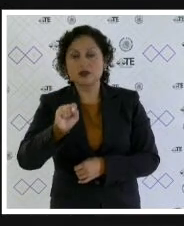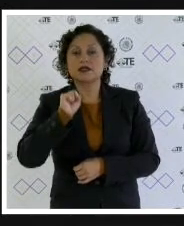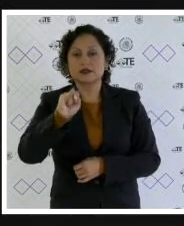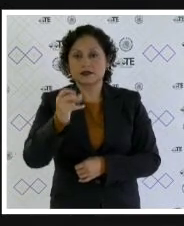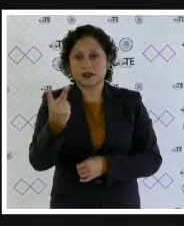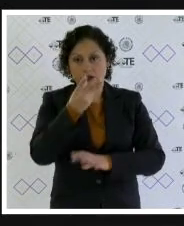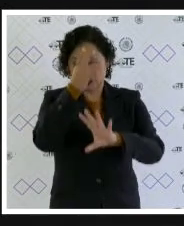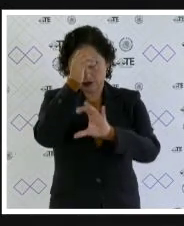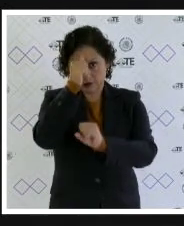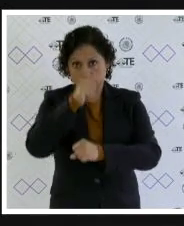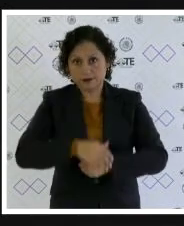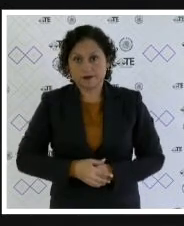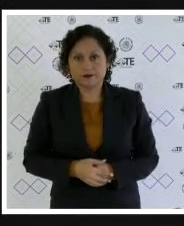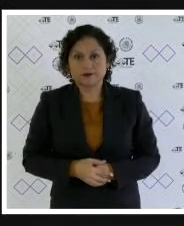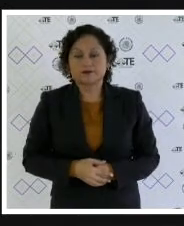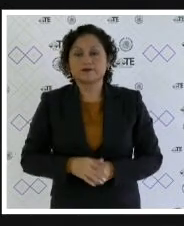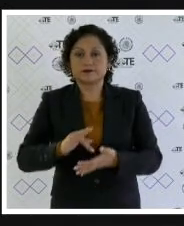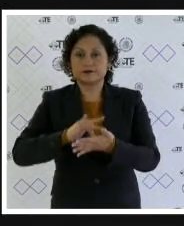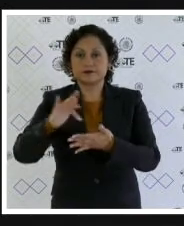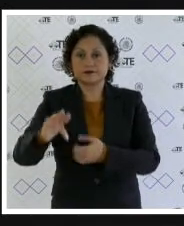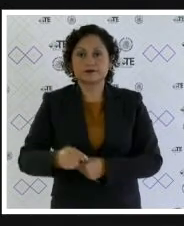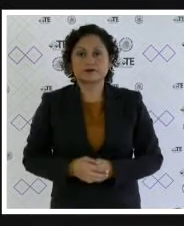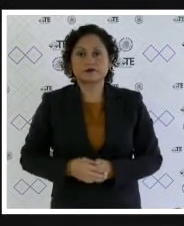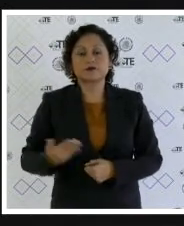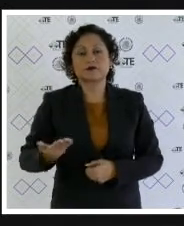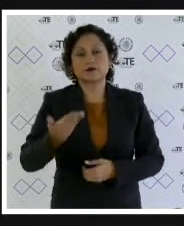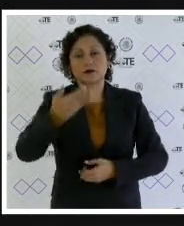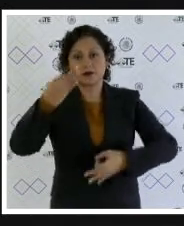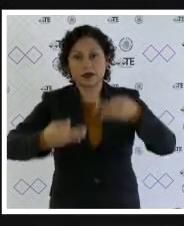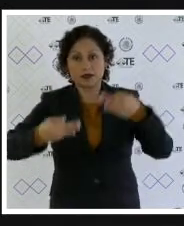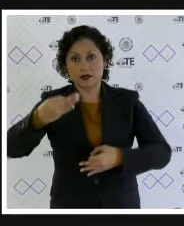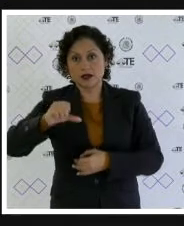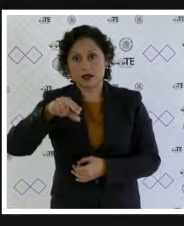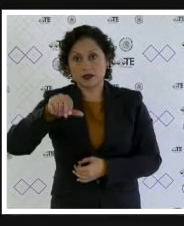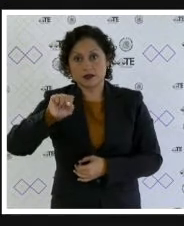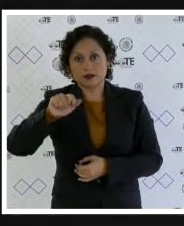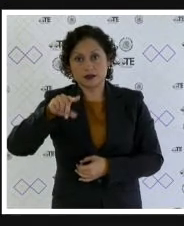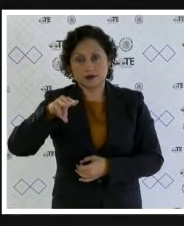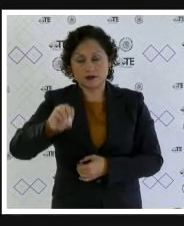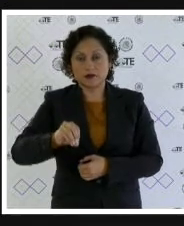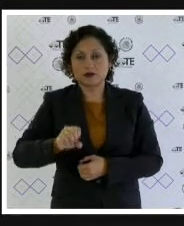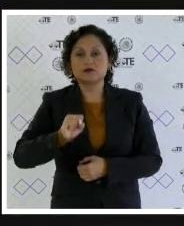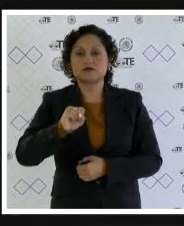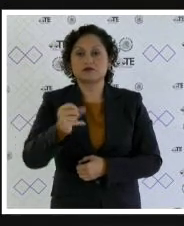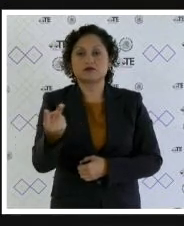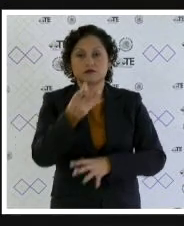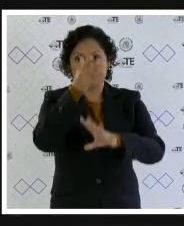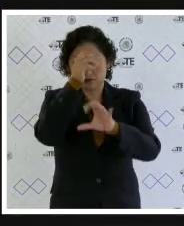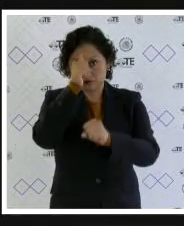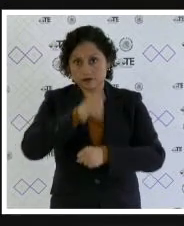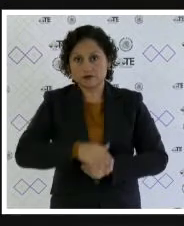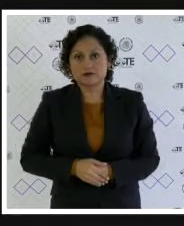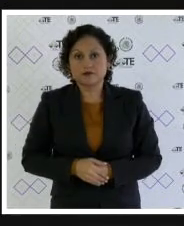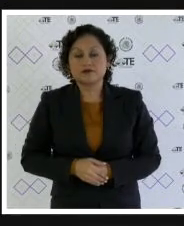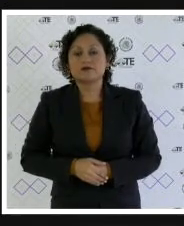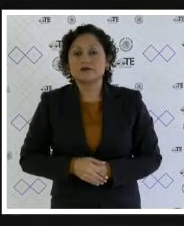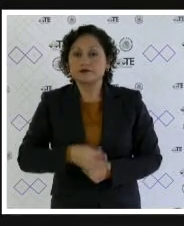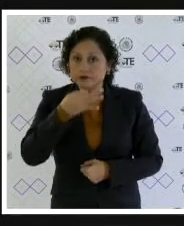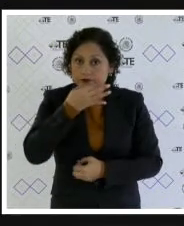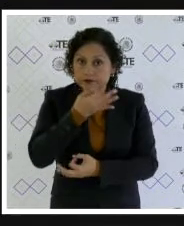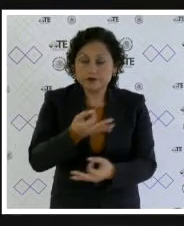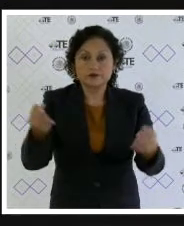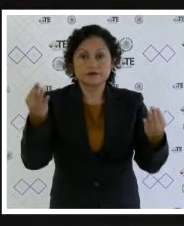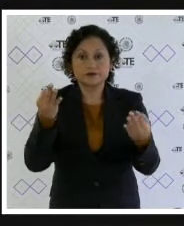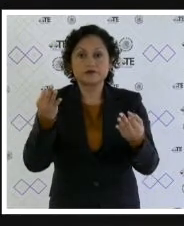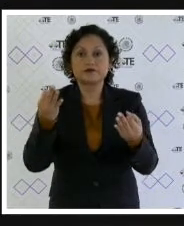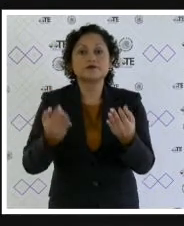los proyectos de cuenta le agradezco mucho magistrado gustavo avanzalo hernández a favor de los proyectos muchas gracias magistrados magistrados